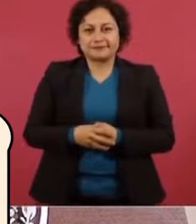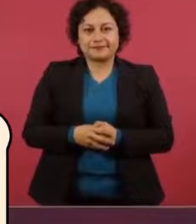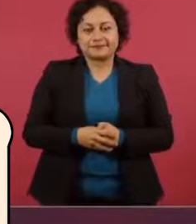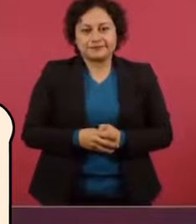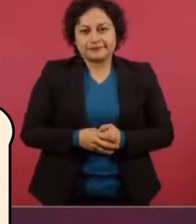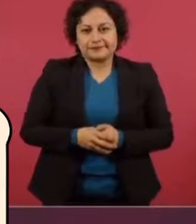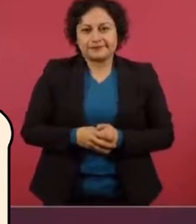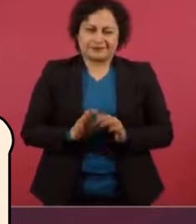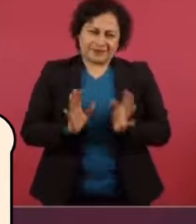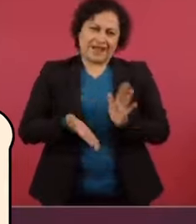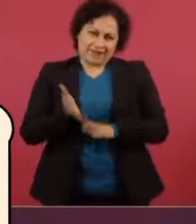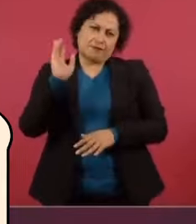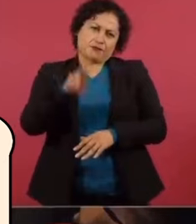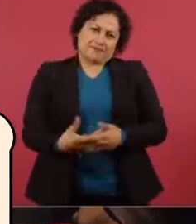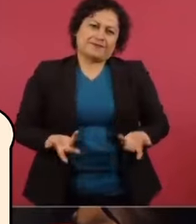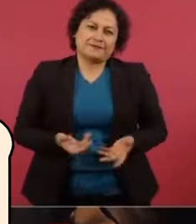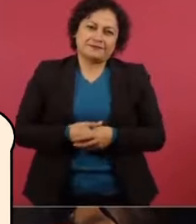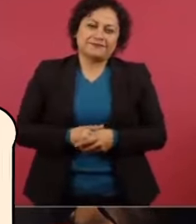ya vámonos, ¿no?